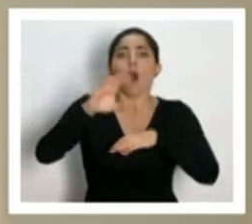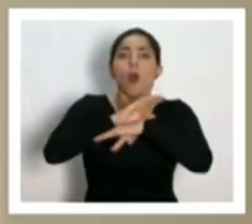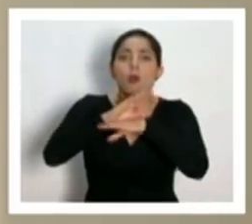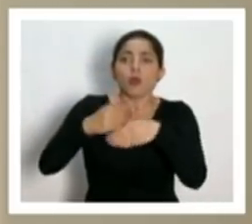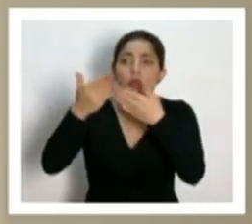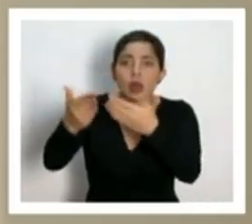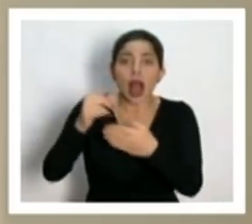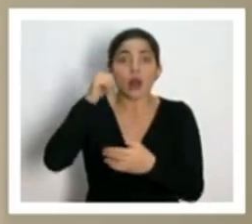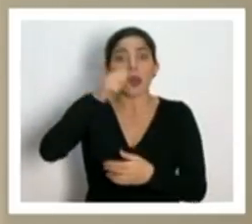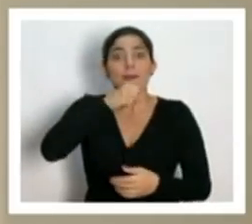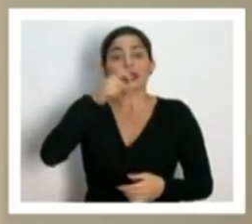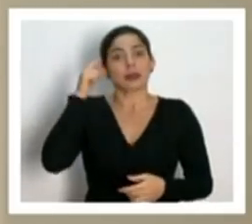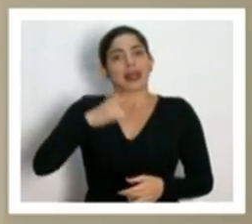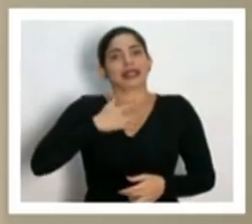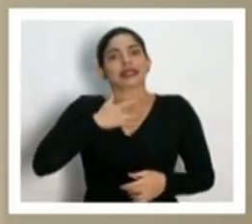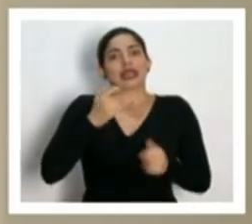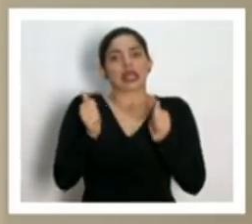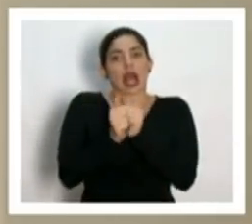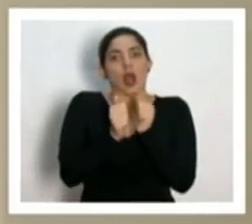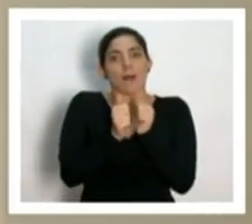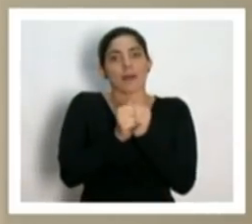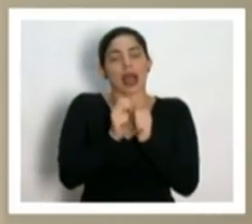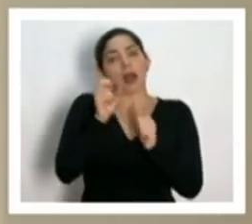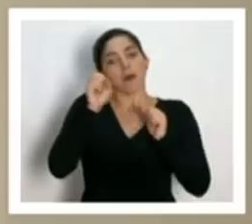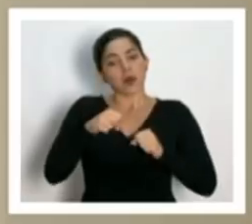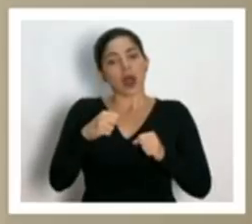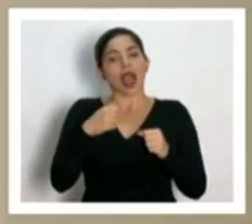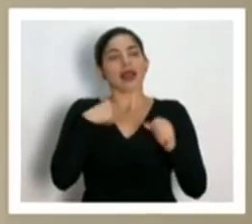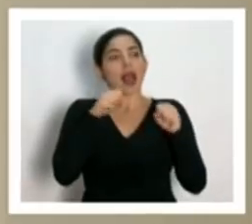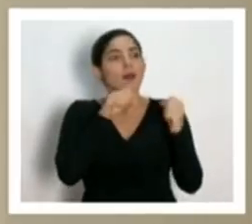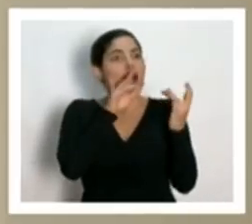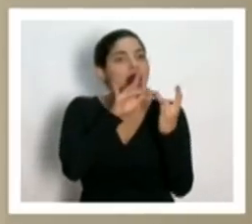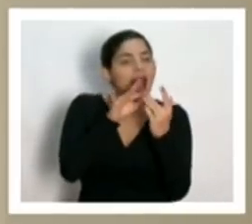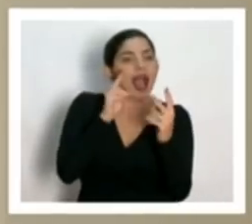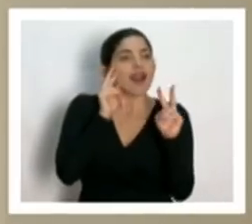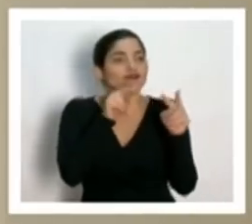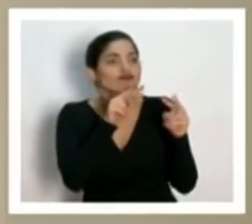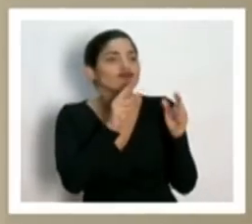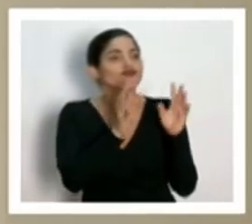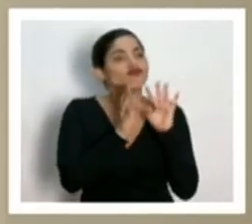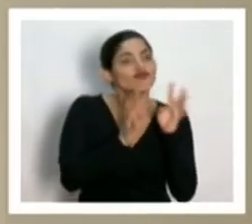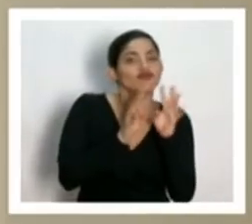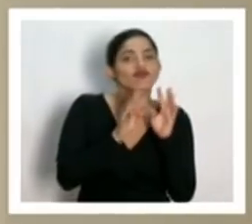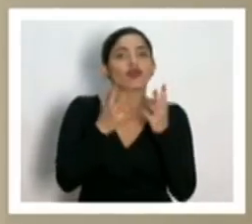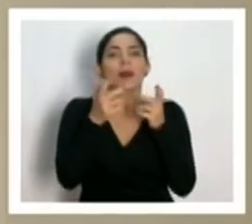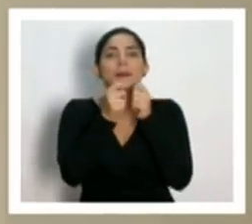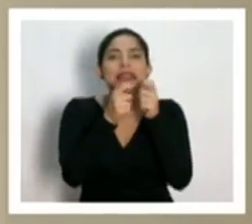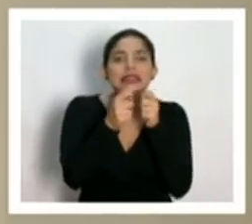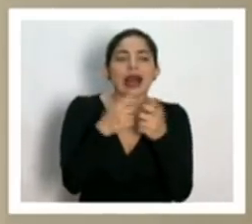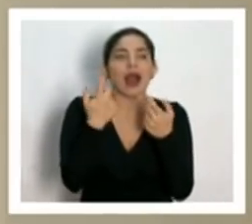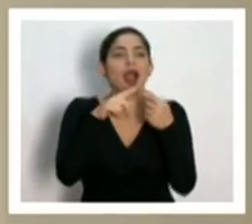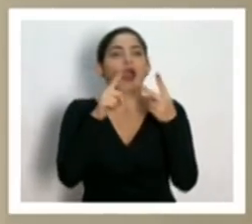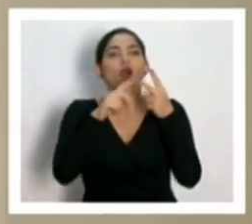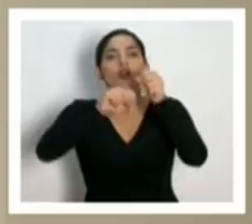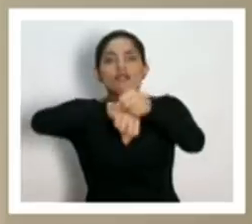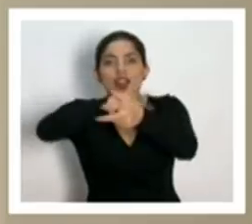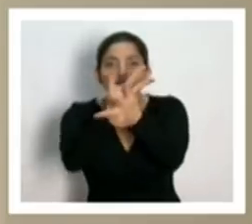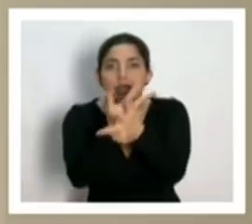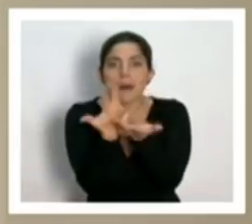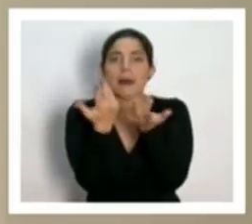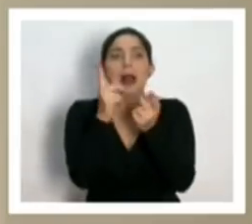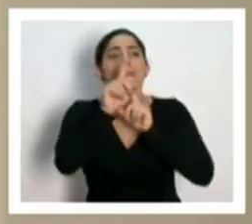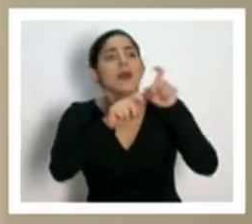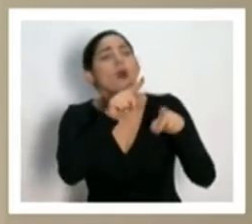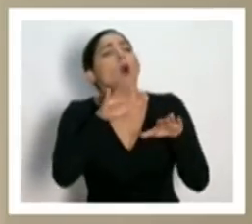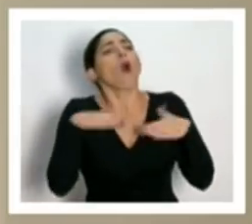ayudarlos para que ellos se sientan acompañados, para que puedan estar en contacto con nosotros a través de mensajes de texto, a través de videollamada, estarles